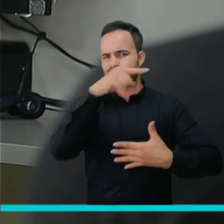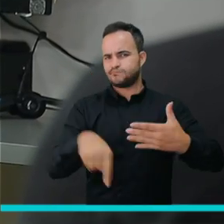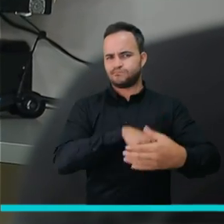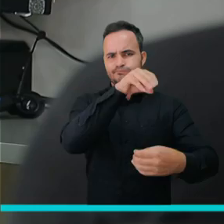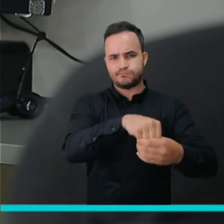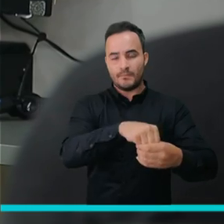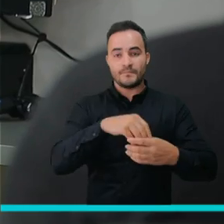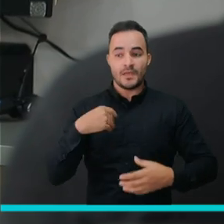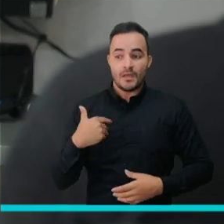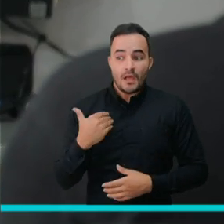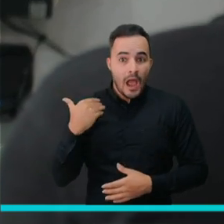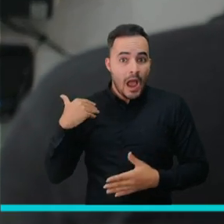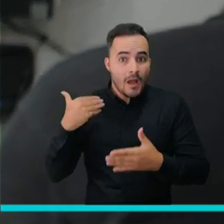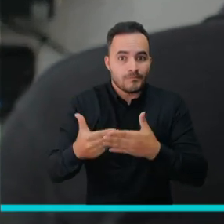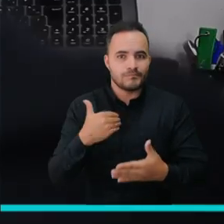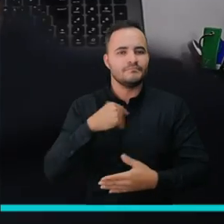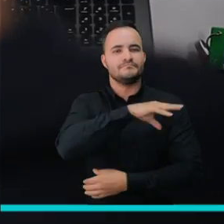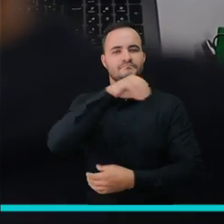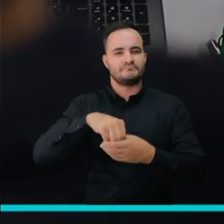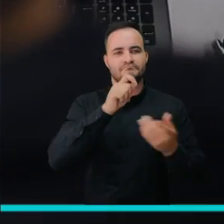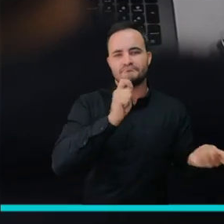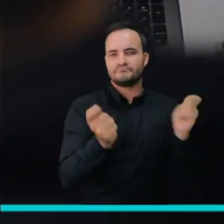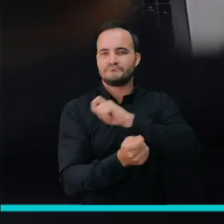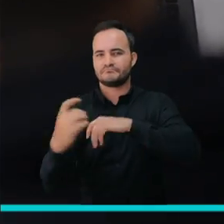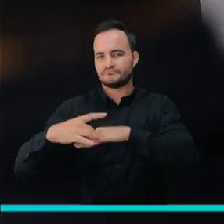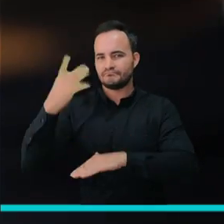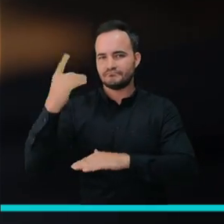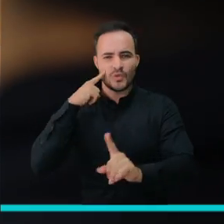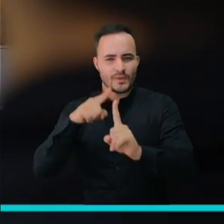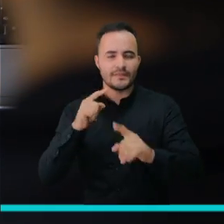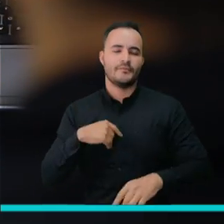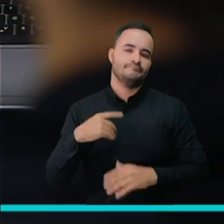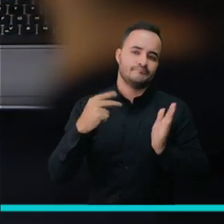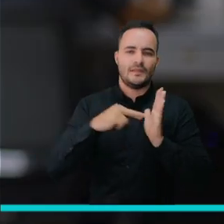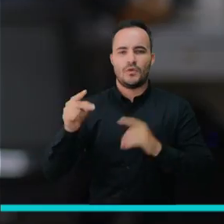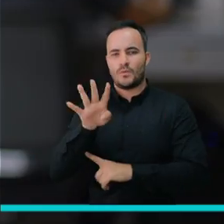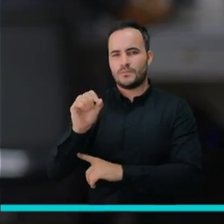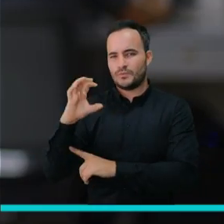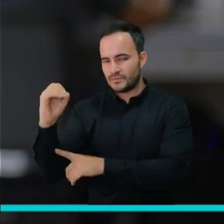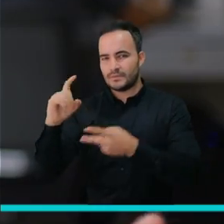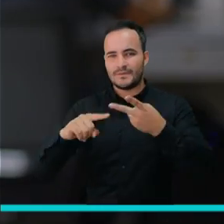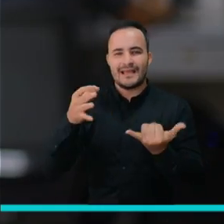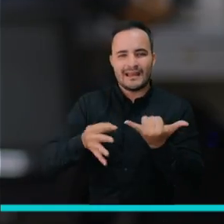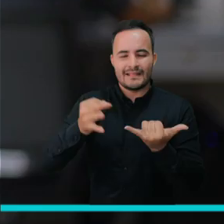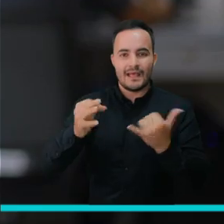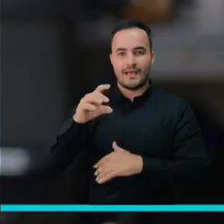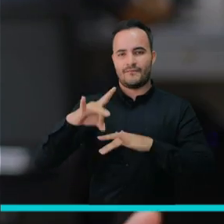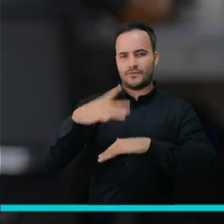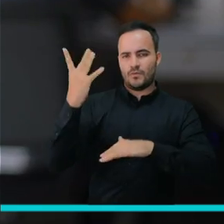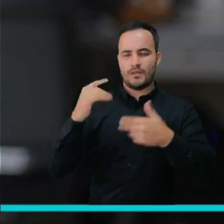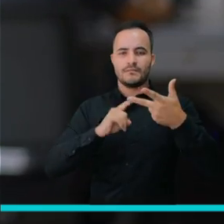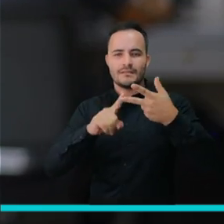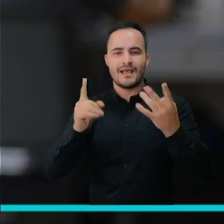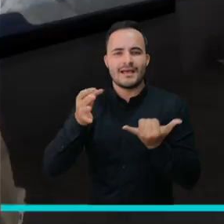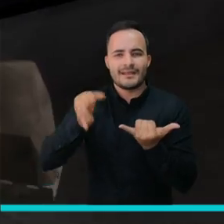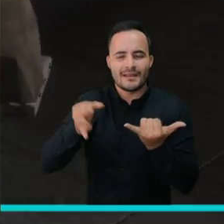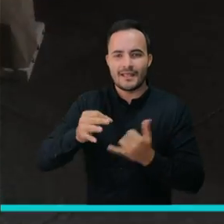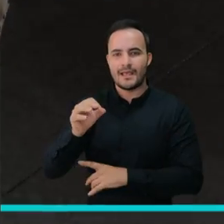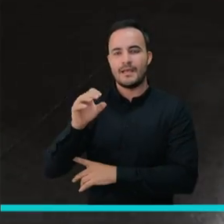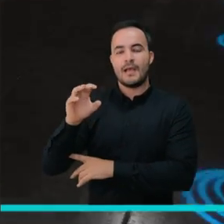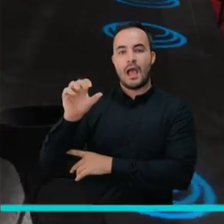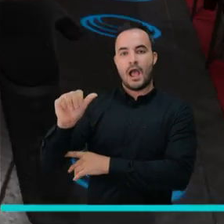Hace 6 años emigramos al mundo virtual para hacer todo lo que tenga que ver con tecnologías 4.0, realidad virtual, realidad aumentada,